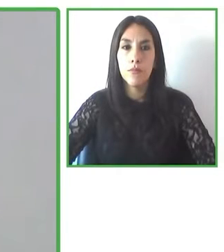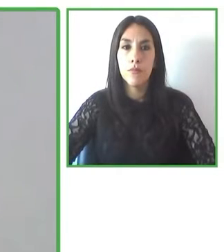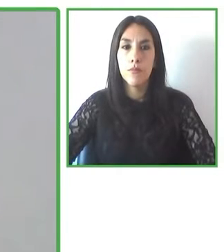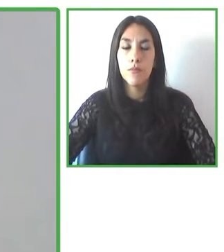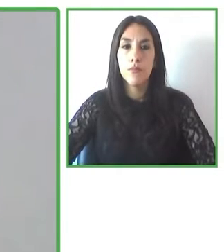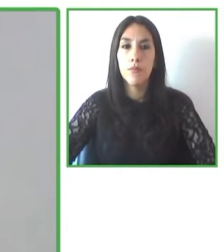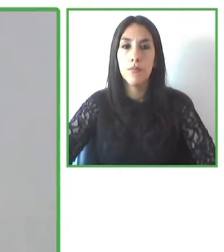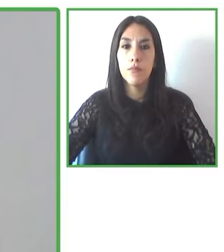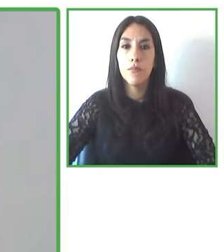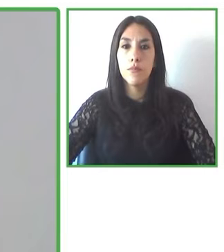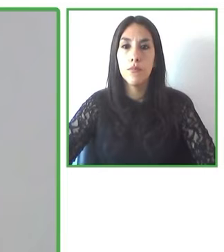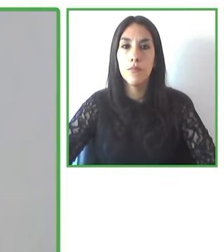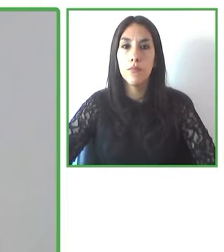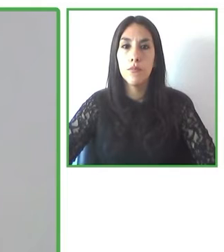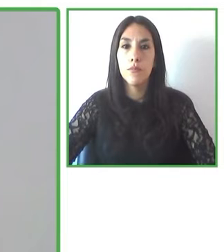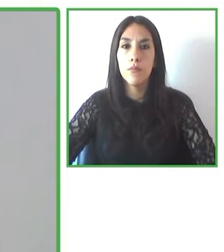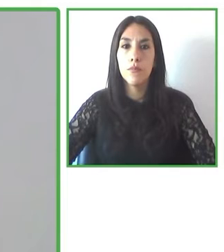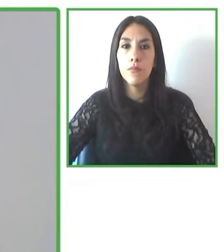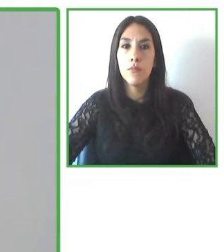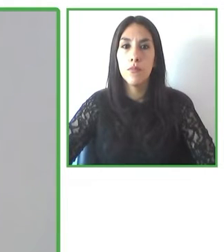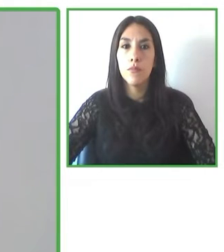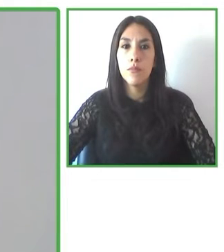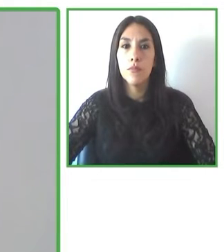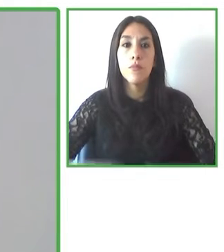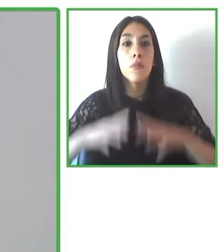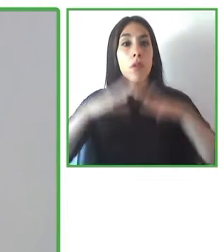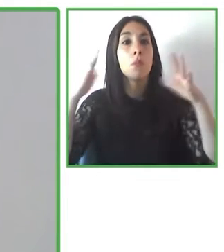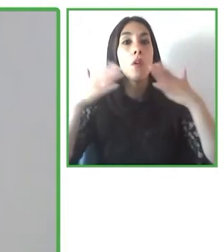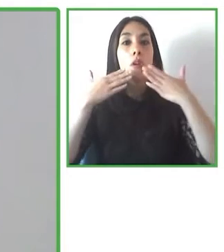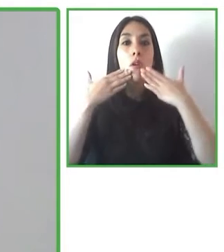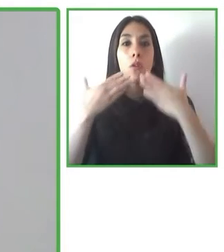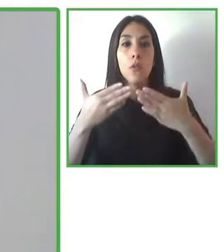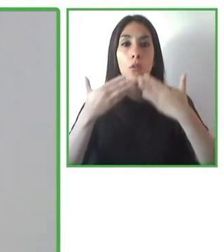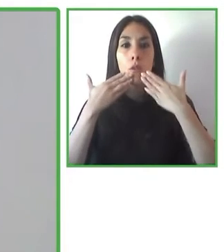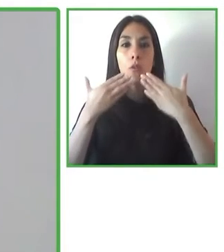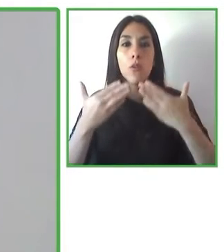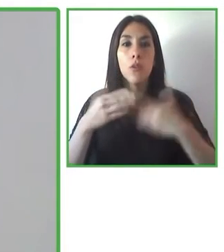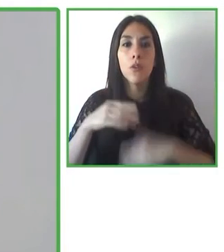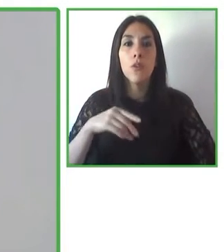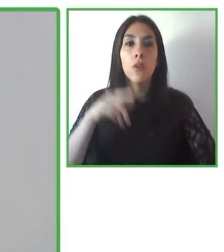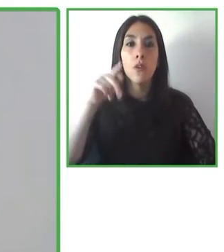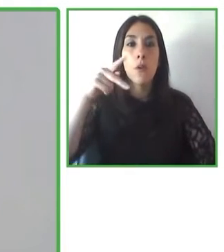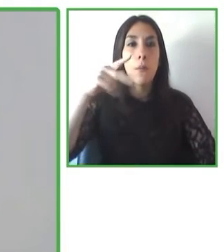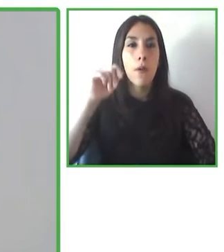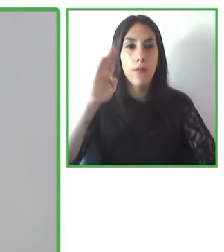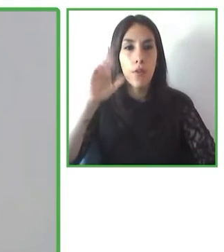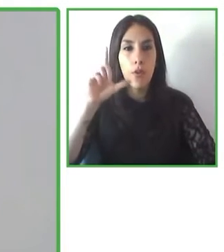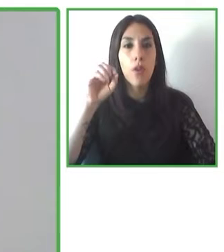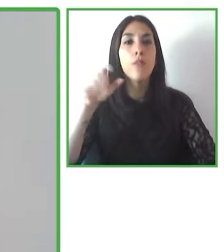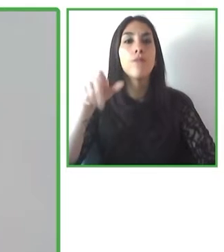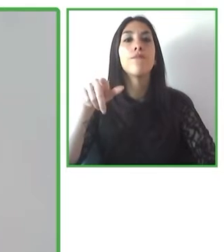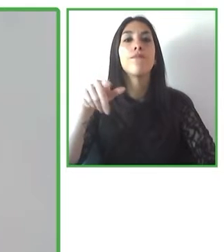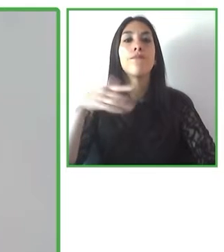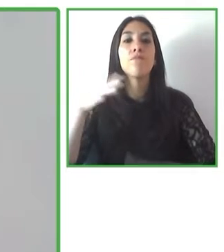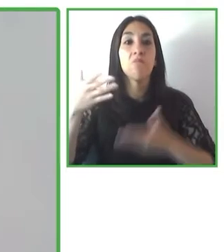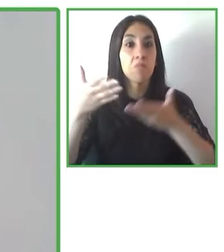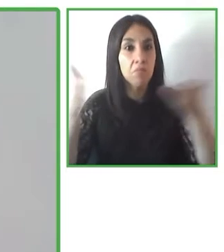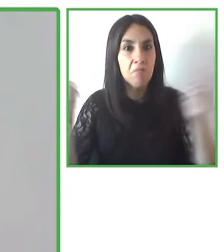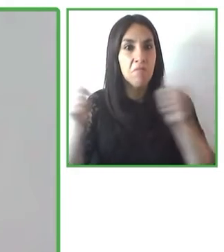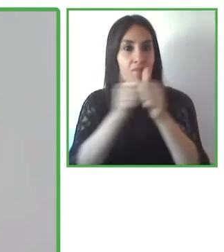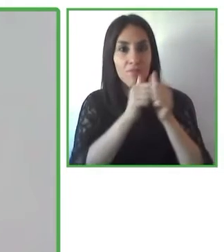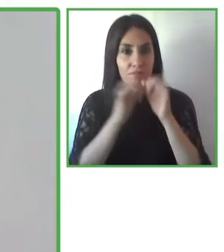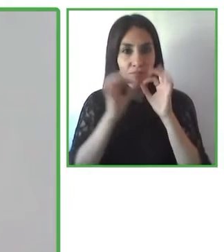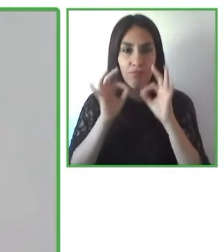Muchas gracias, Pablo y los compañeros de panel. Estoy muy contenta de estar en Zero